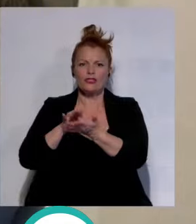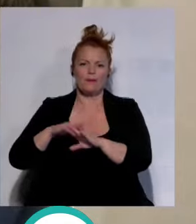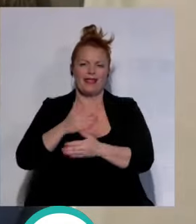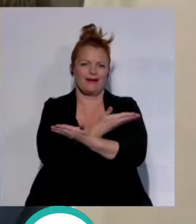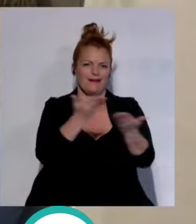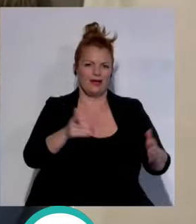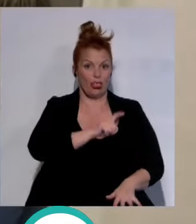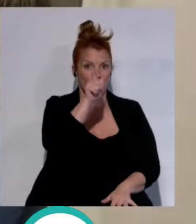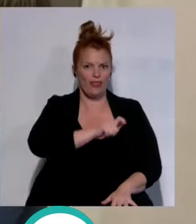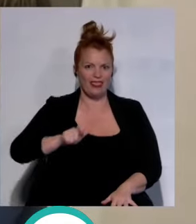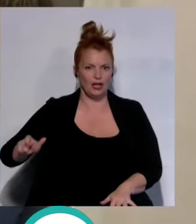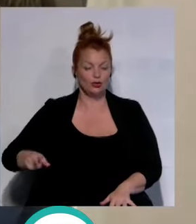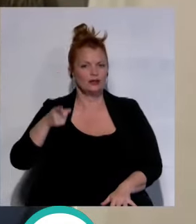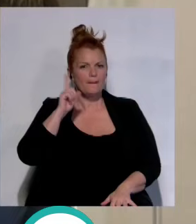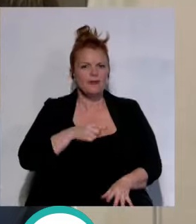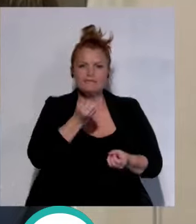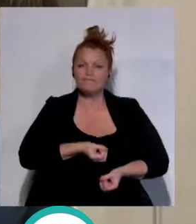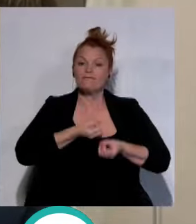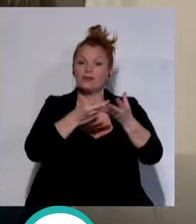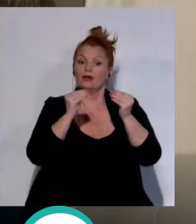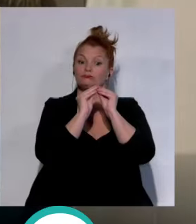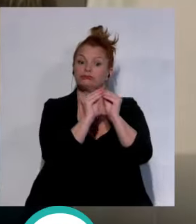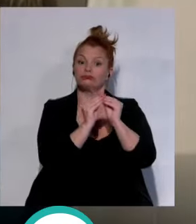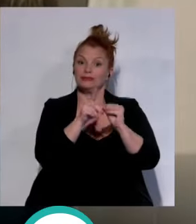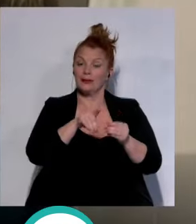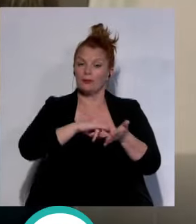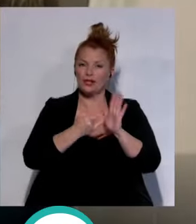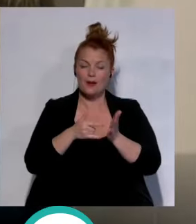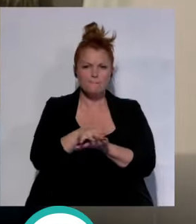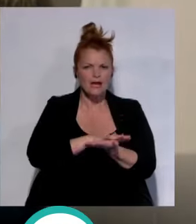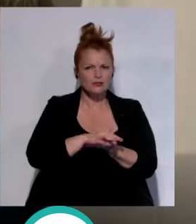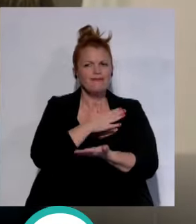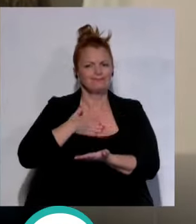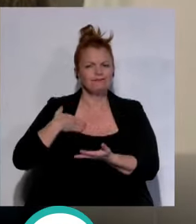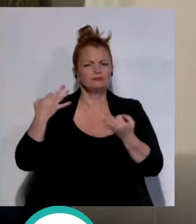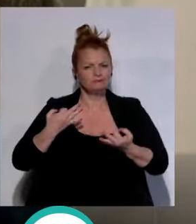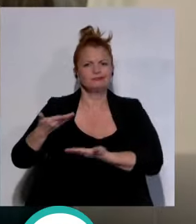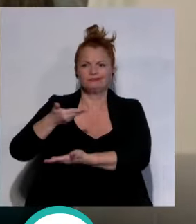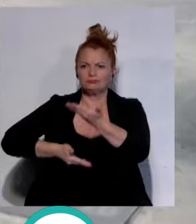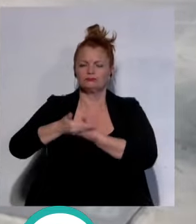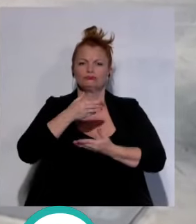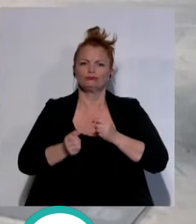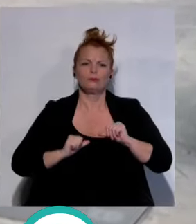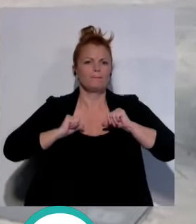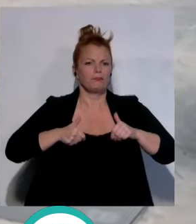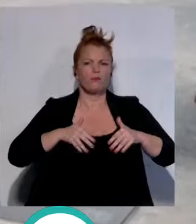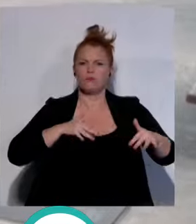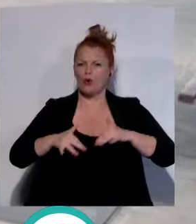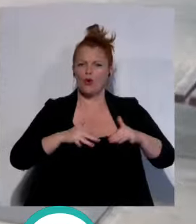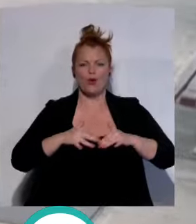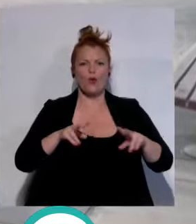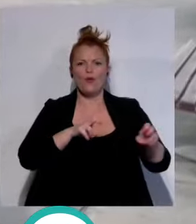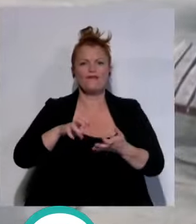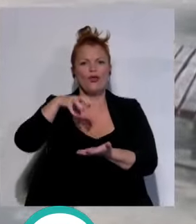ciudadanía. Además, ha añadido que con la redacción de este proyecto básico quieren colaborar en la puesta en marcha lo antes posible de este